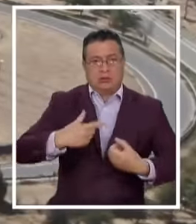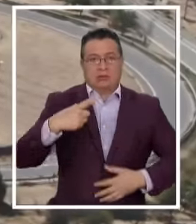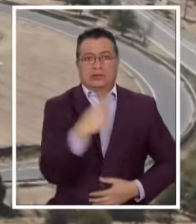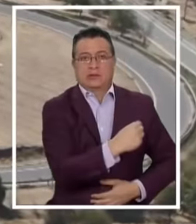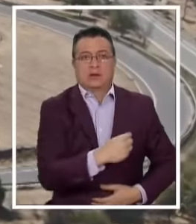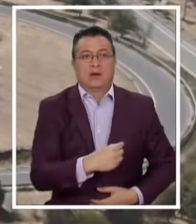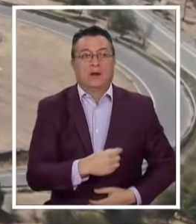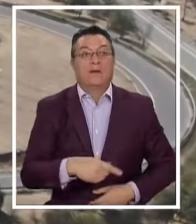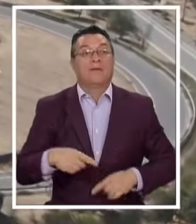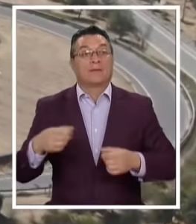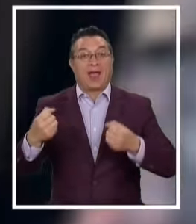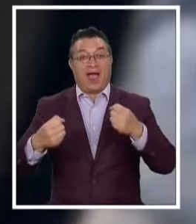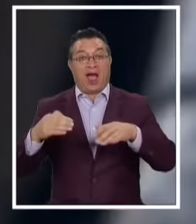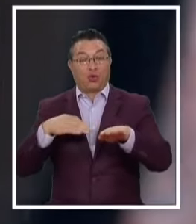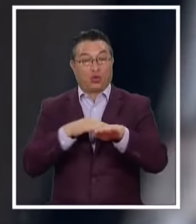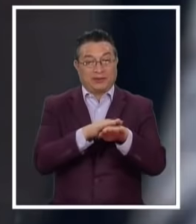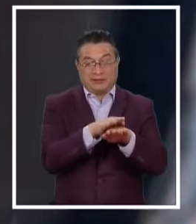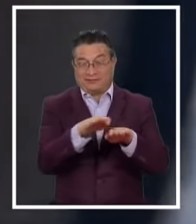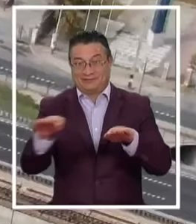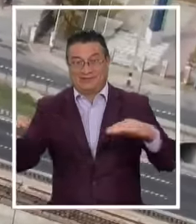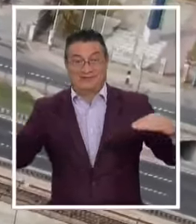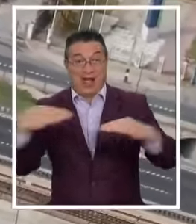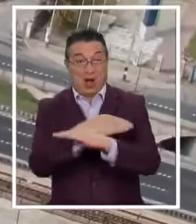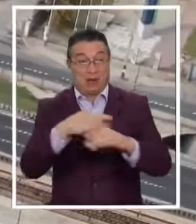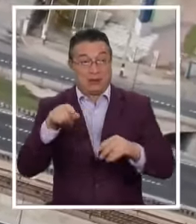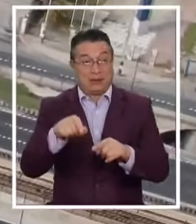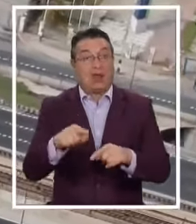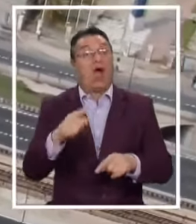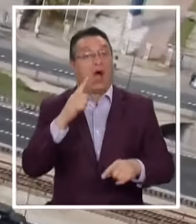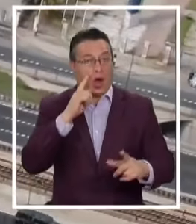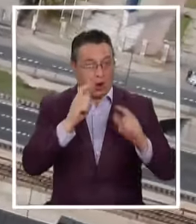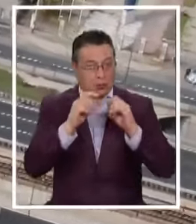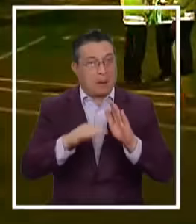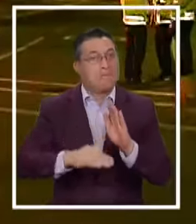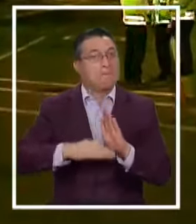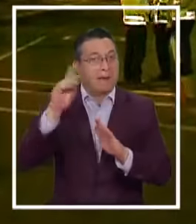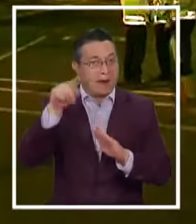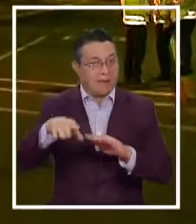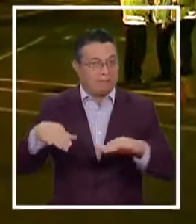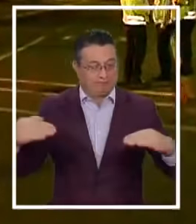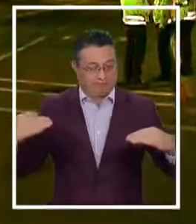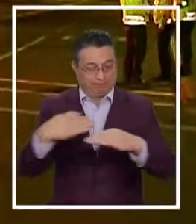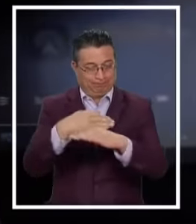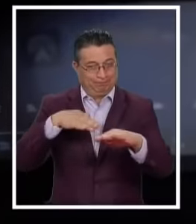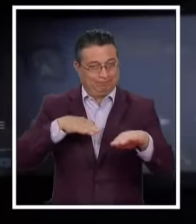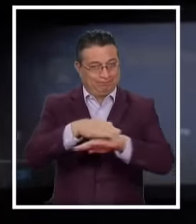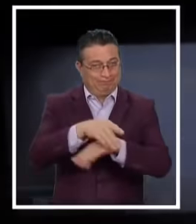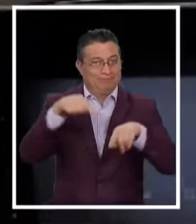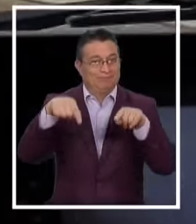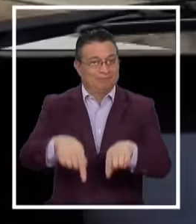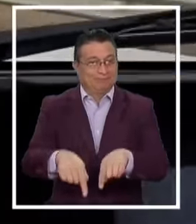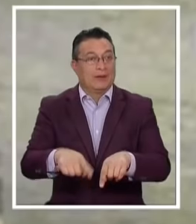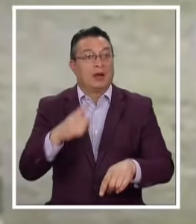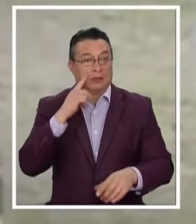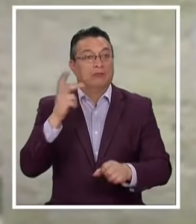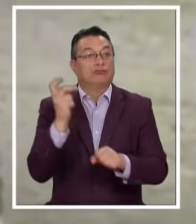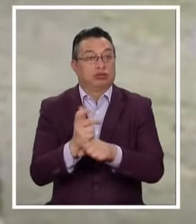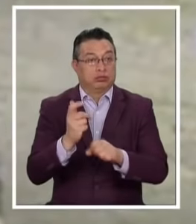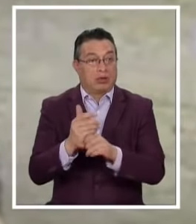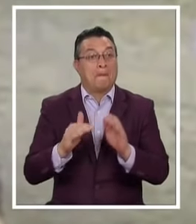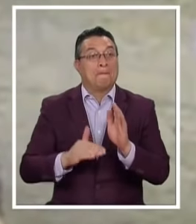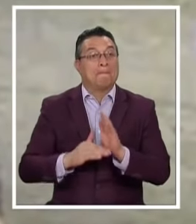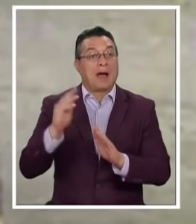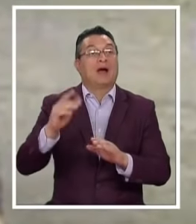Salidas y entradas Autopistas Caleteras Los sitios escogidos Para realizar Este tipo de actos Que entran En la clasificación De los portonazos